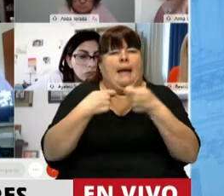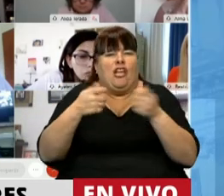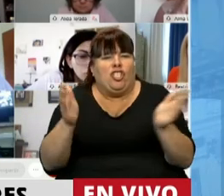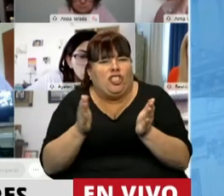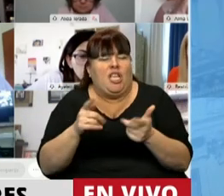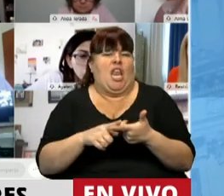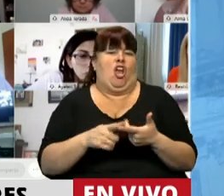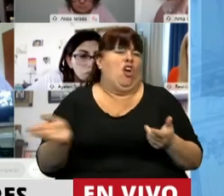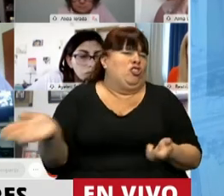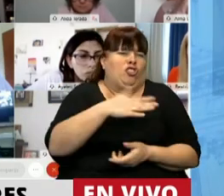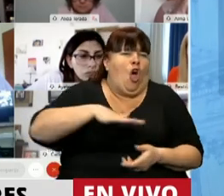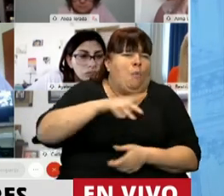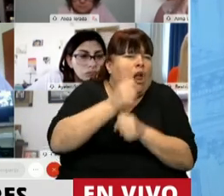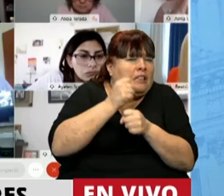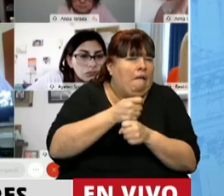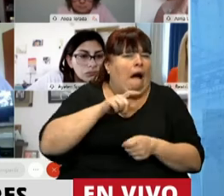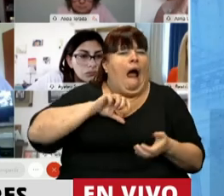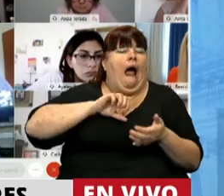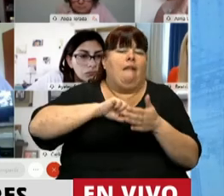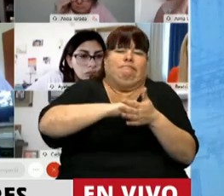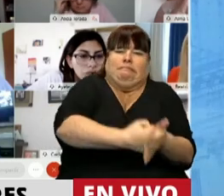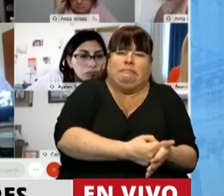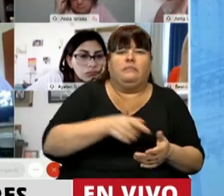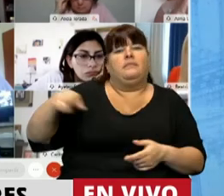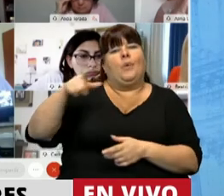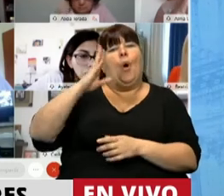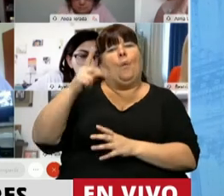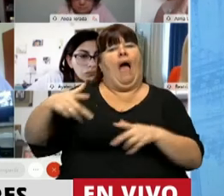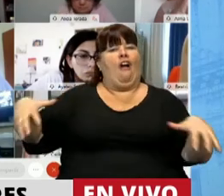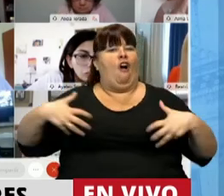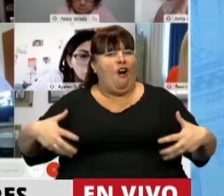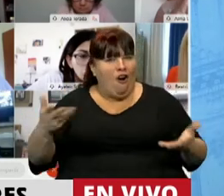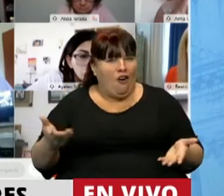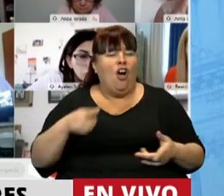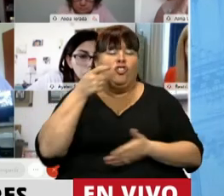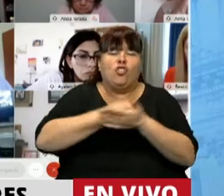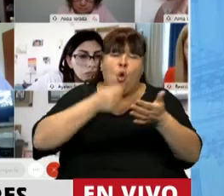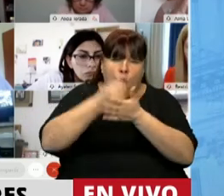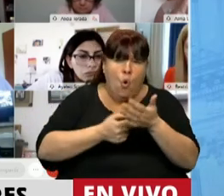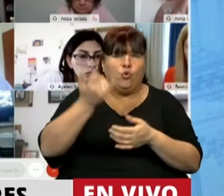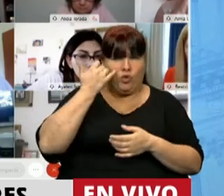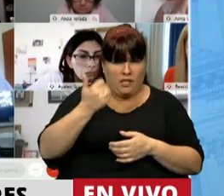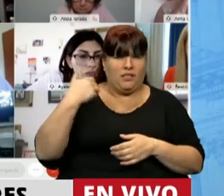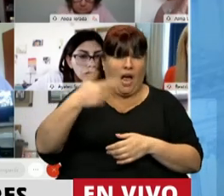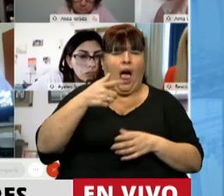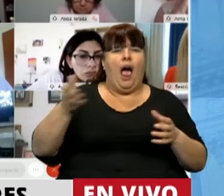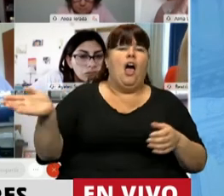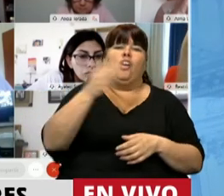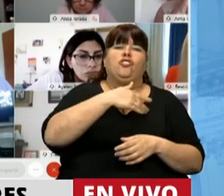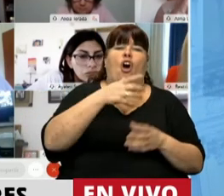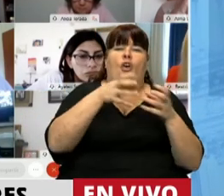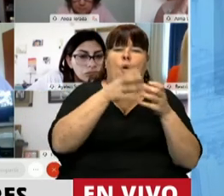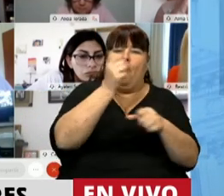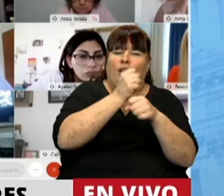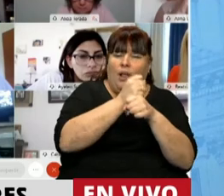comerciantes, al conjunto del pueblo trabajador. Entonces, Presidente, en esas luchas incipientes que ya se están dando en el conjunto de la